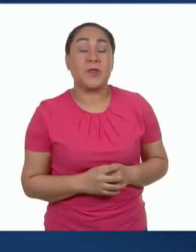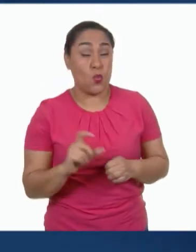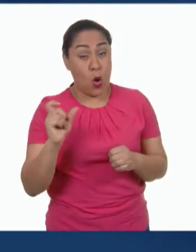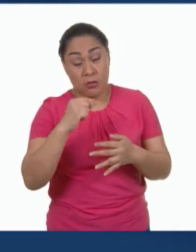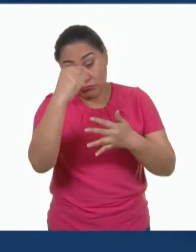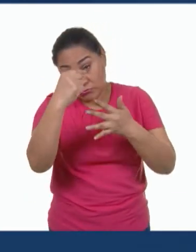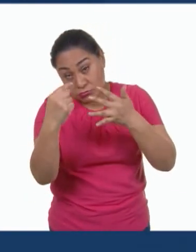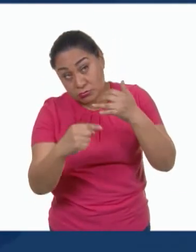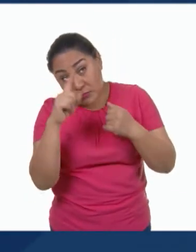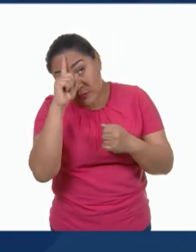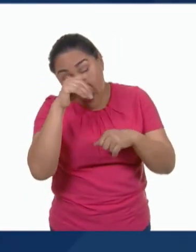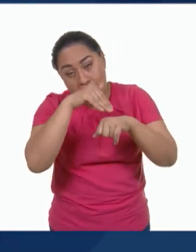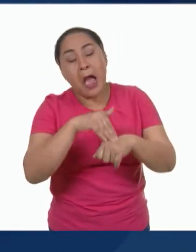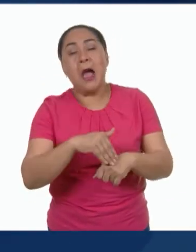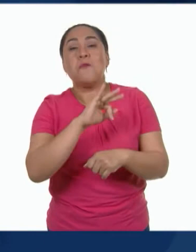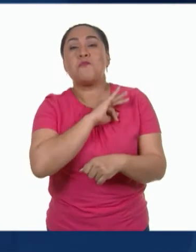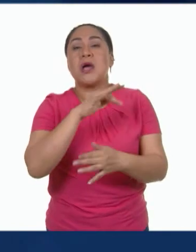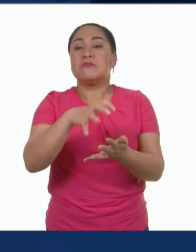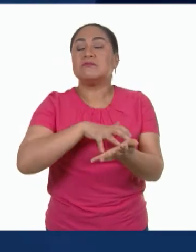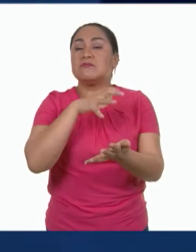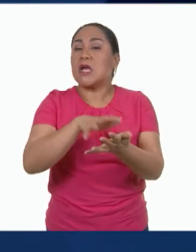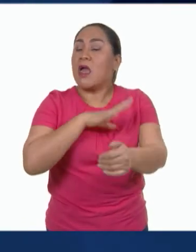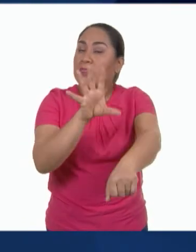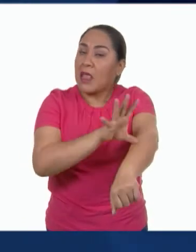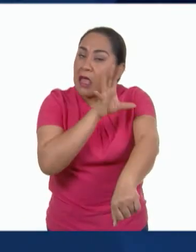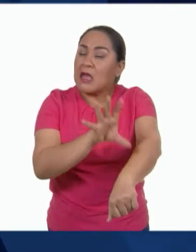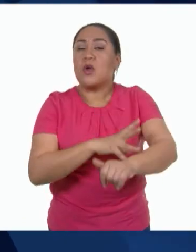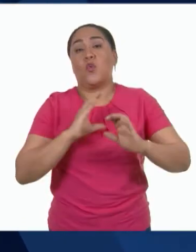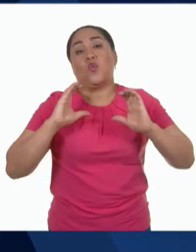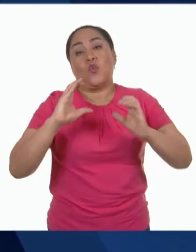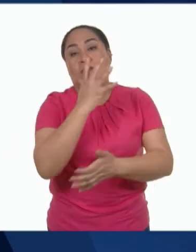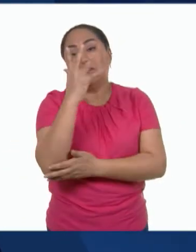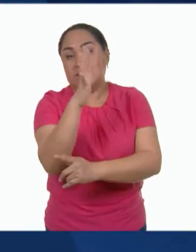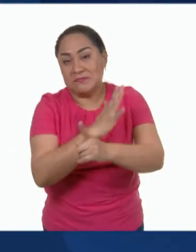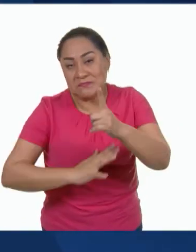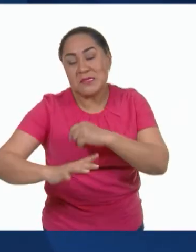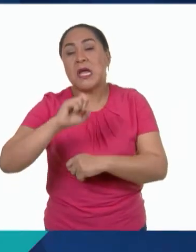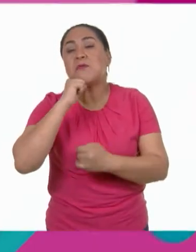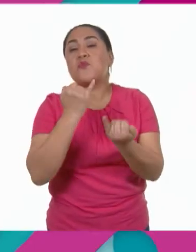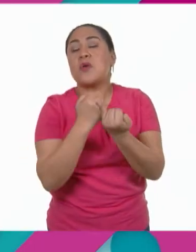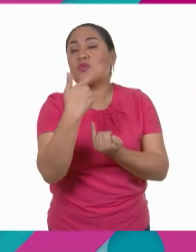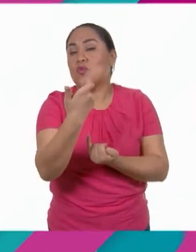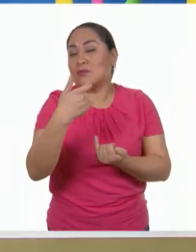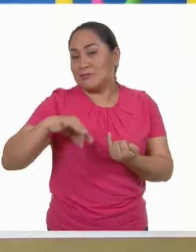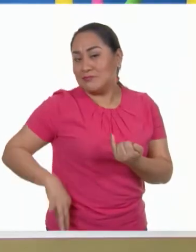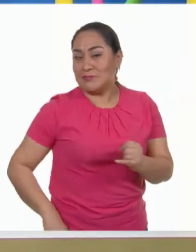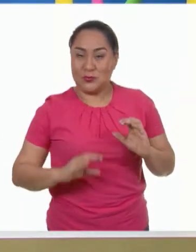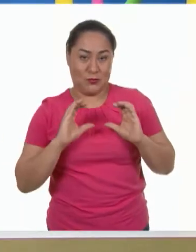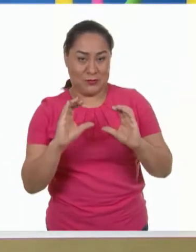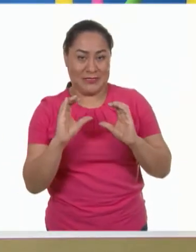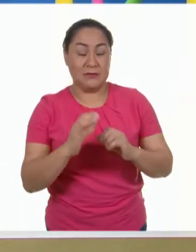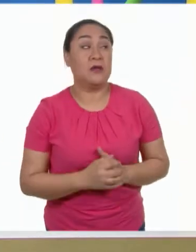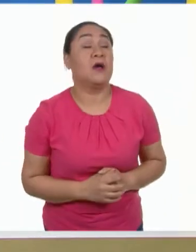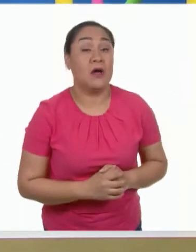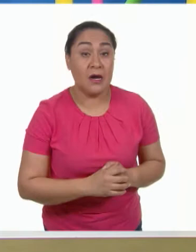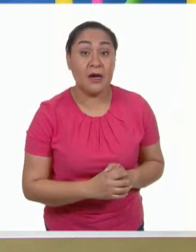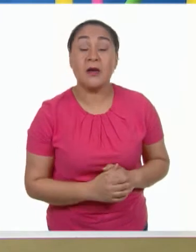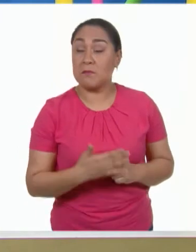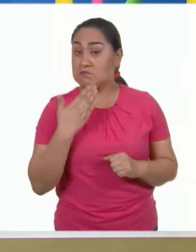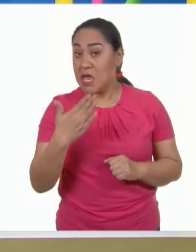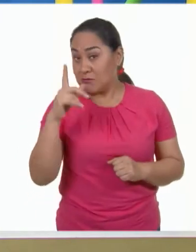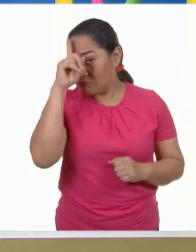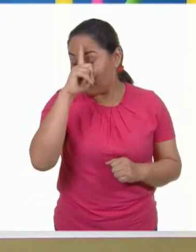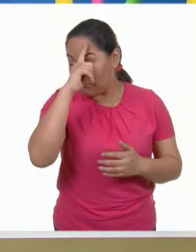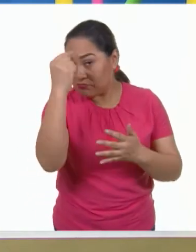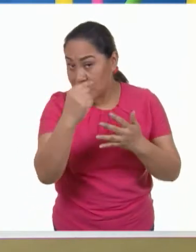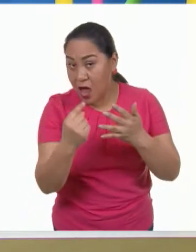recomendaciones, ahorrarás energía, cuidarás el medio ambiente y tu economía. Muy buenas recomendaciones.